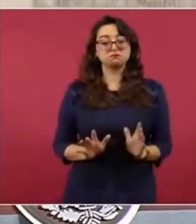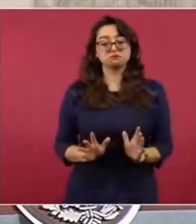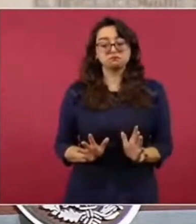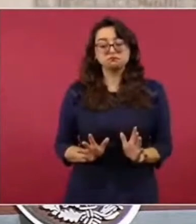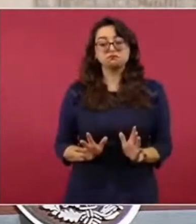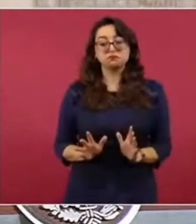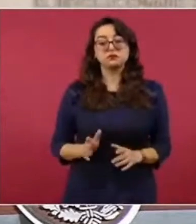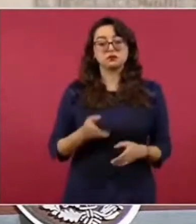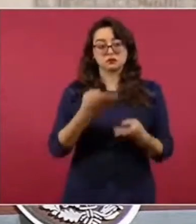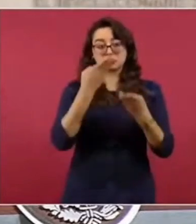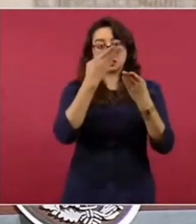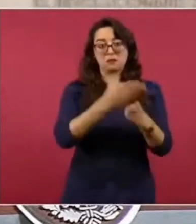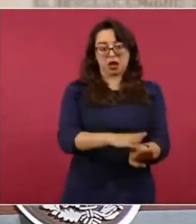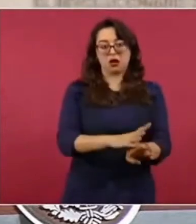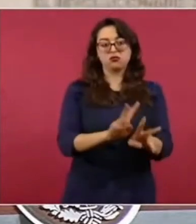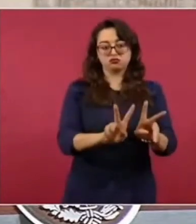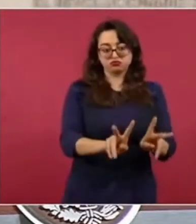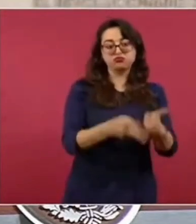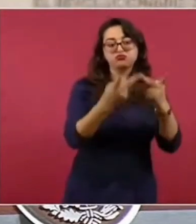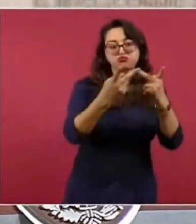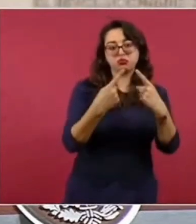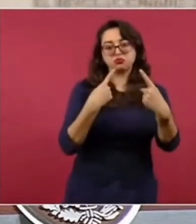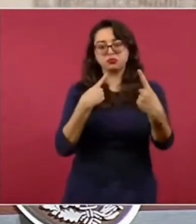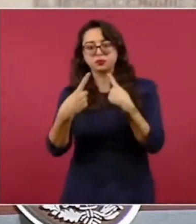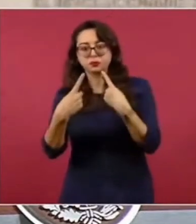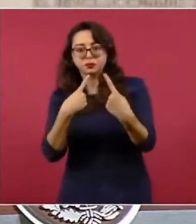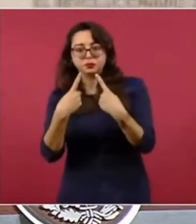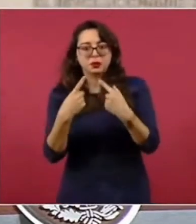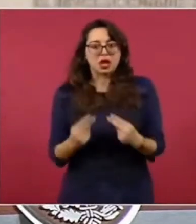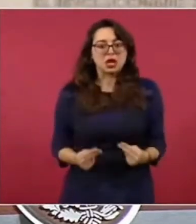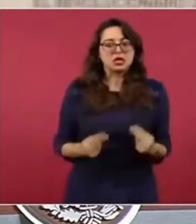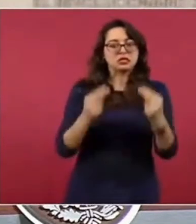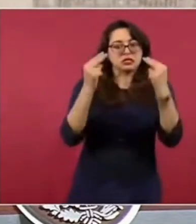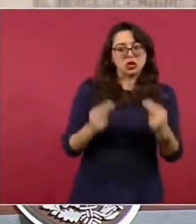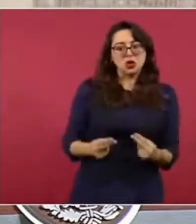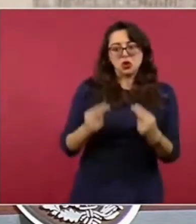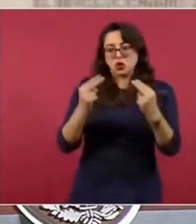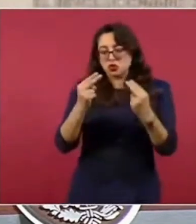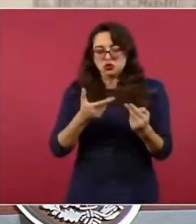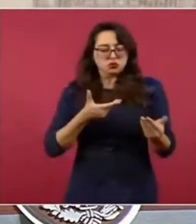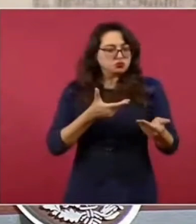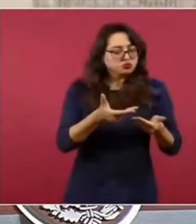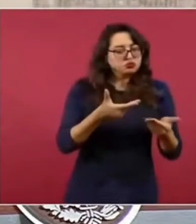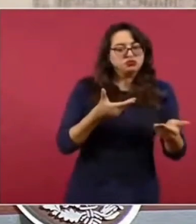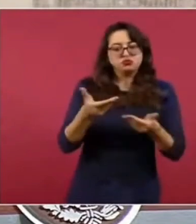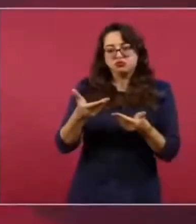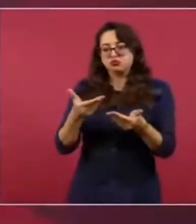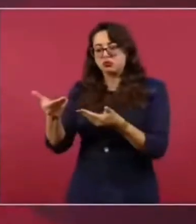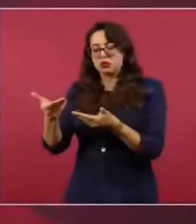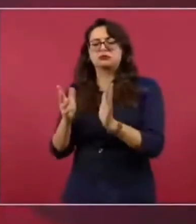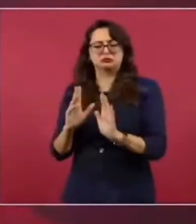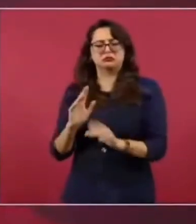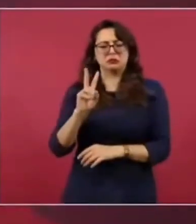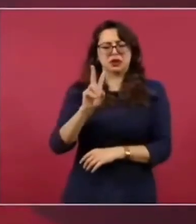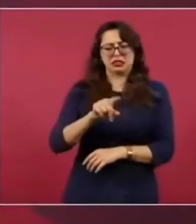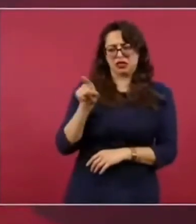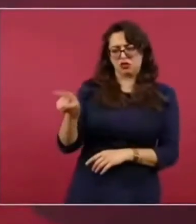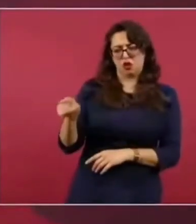negociaciones y que uno de los posibles compradores es el Grupo México.